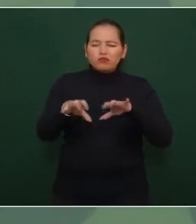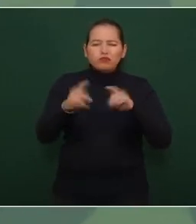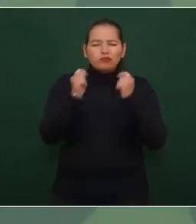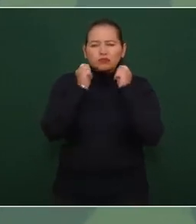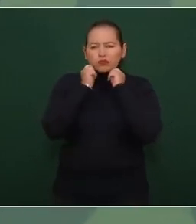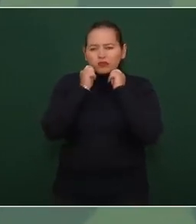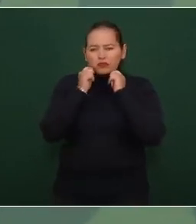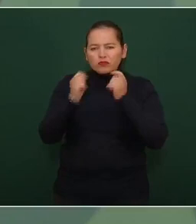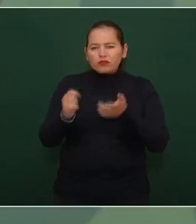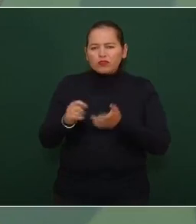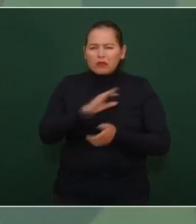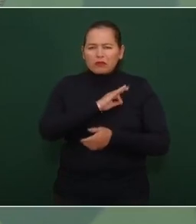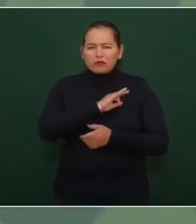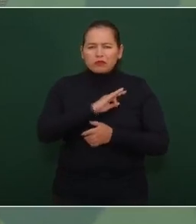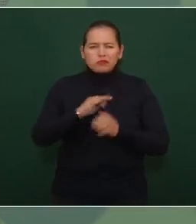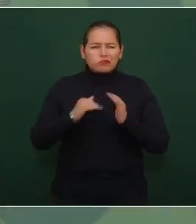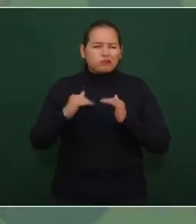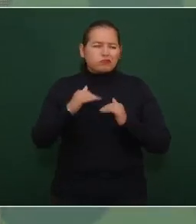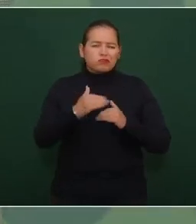tenga posibilidad